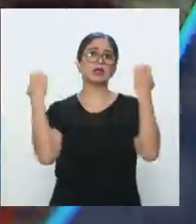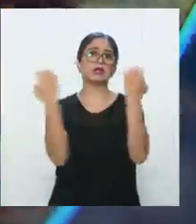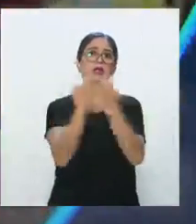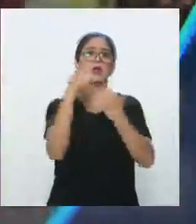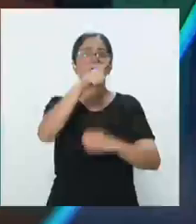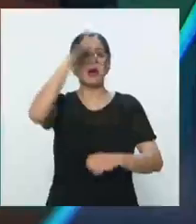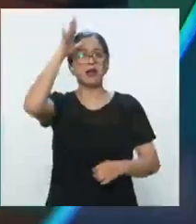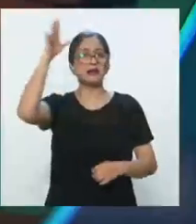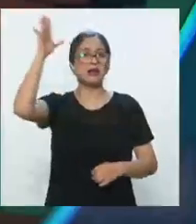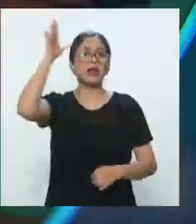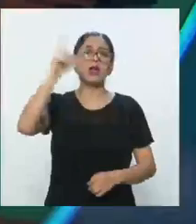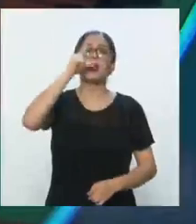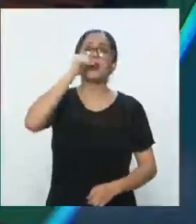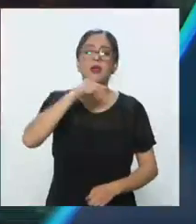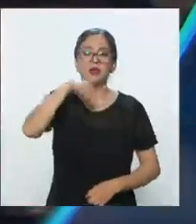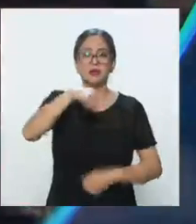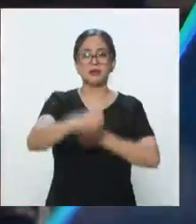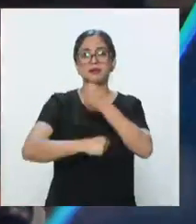2020.